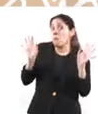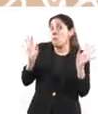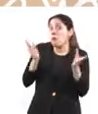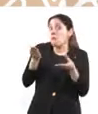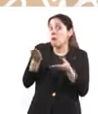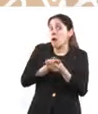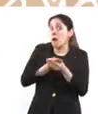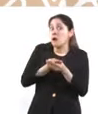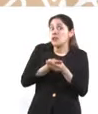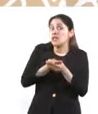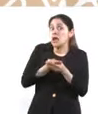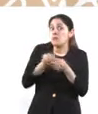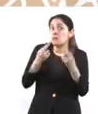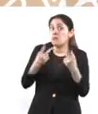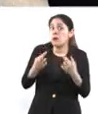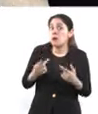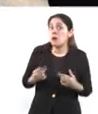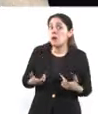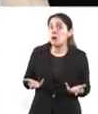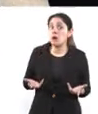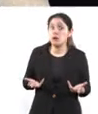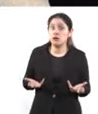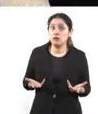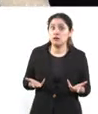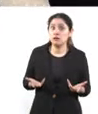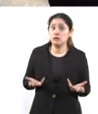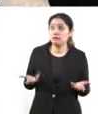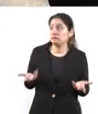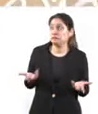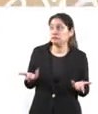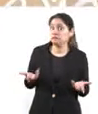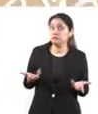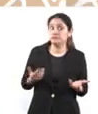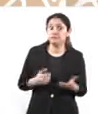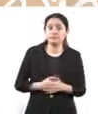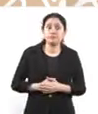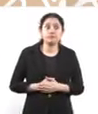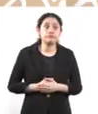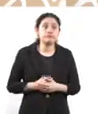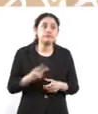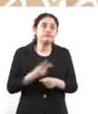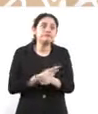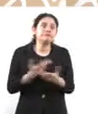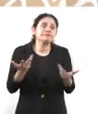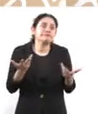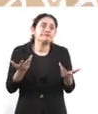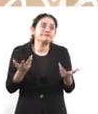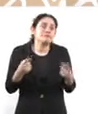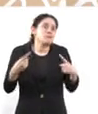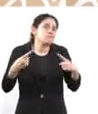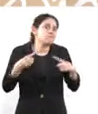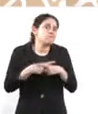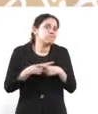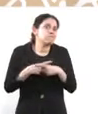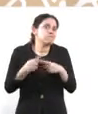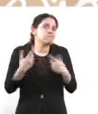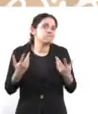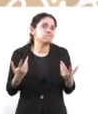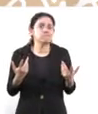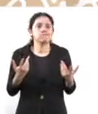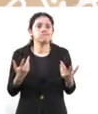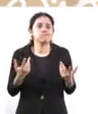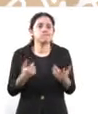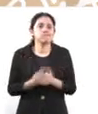existen. Bueno, se inundaron en la cloaca, ¿no? Sí. Entonces, cuando uno pone todo